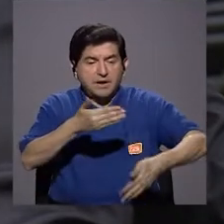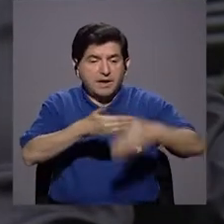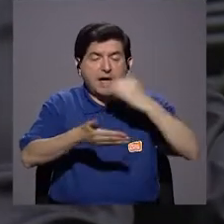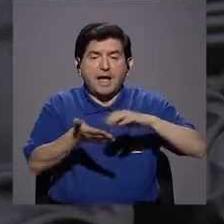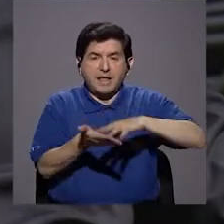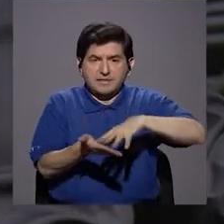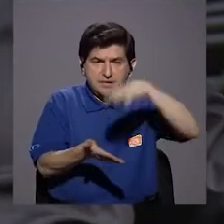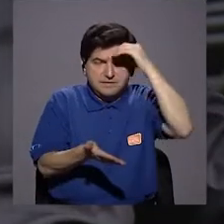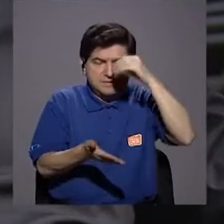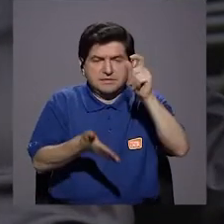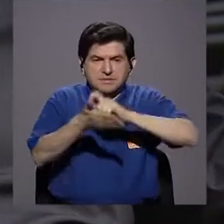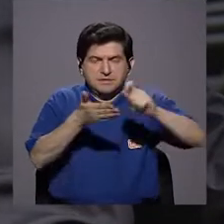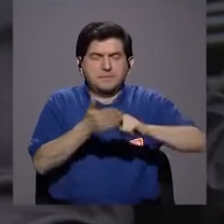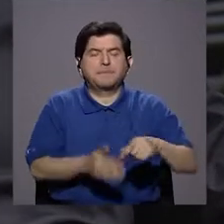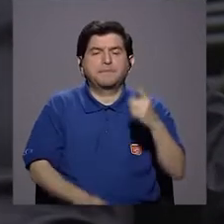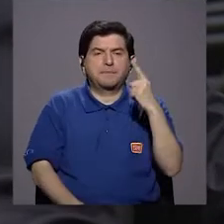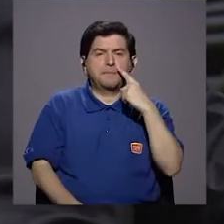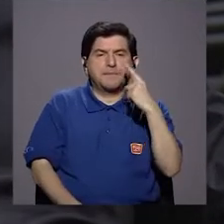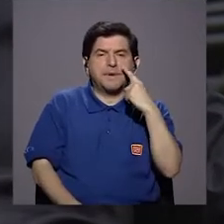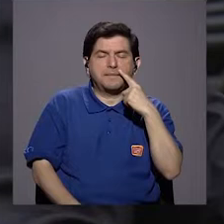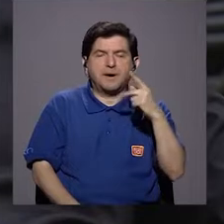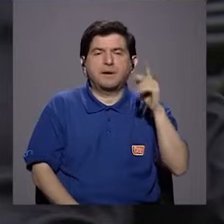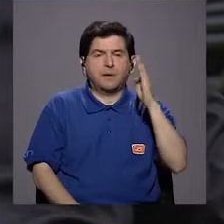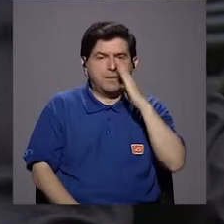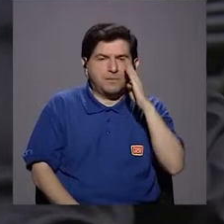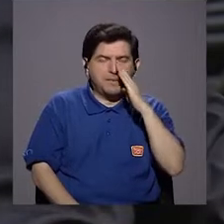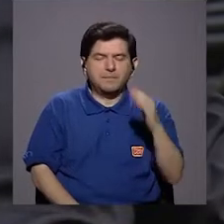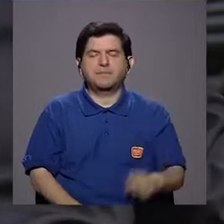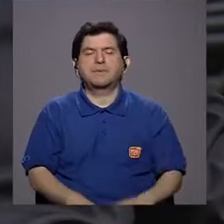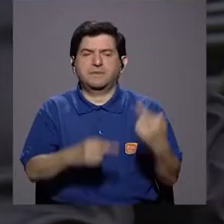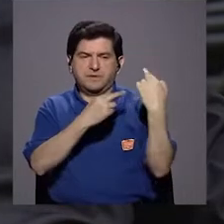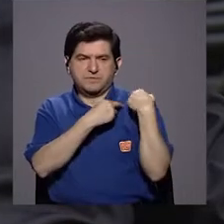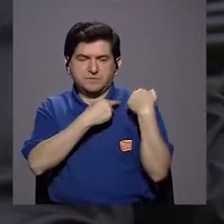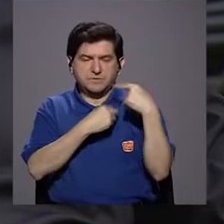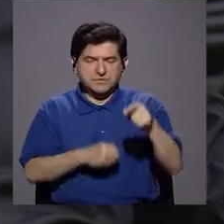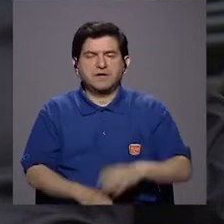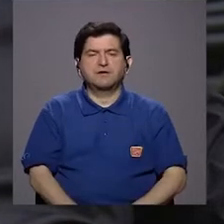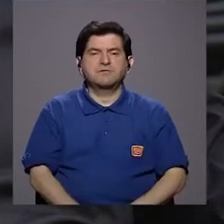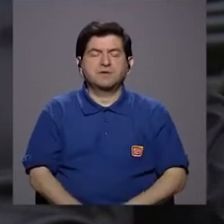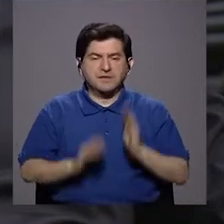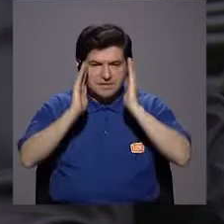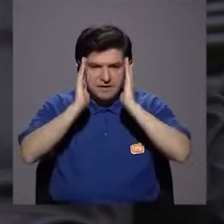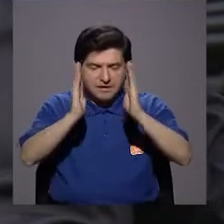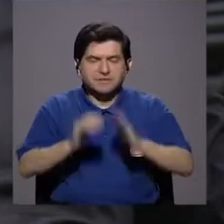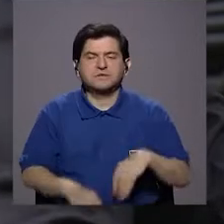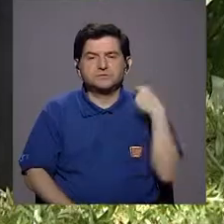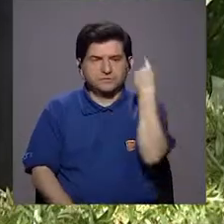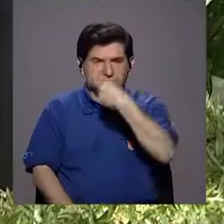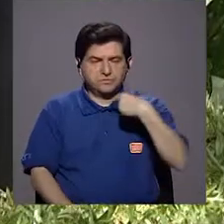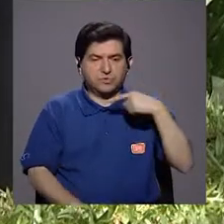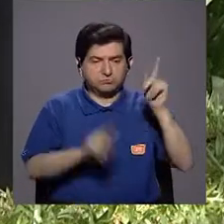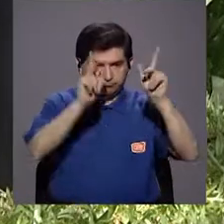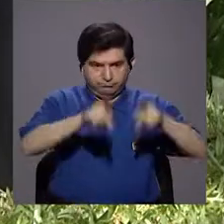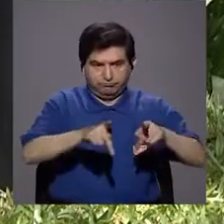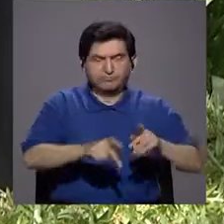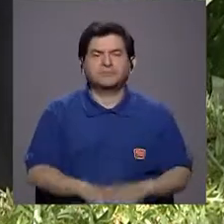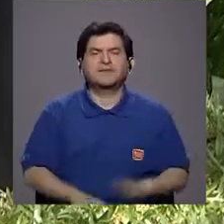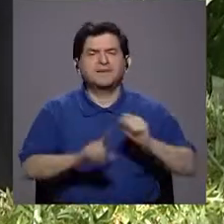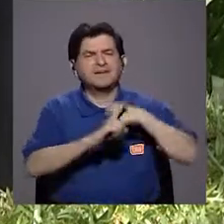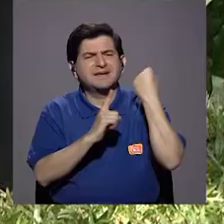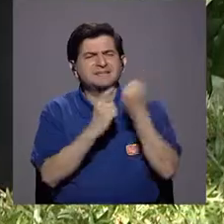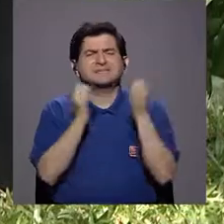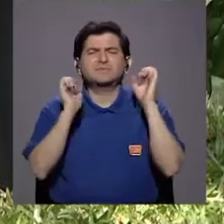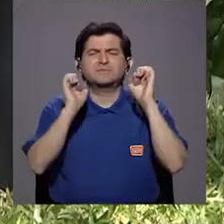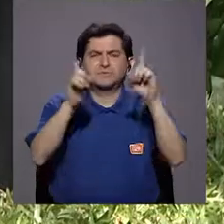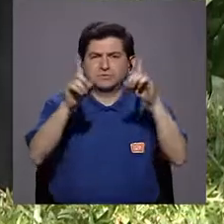aprender a escribir es responsabilidad del papá ese cuido bucodental del paciente, ¿verdad? Entonces finalmente es una cuestión